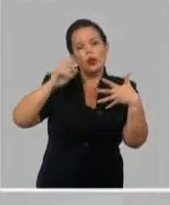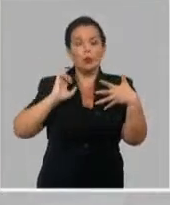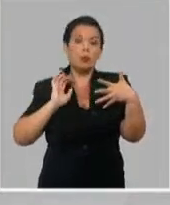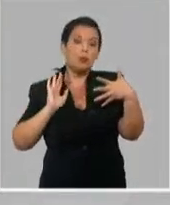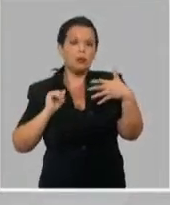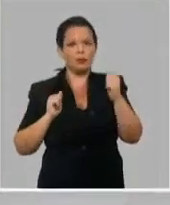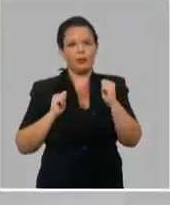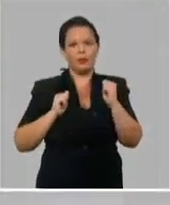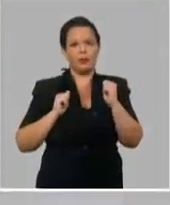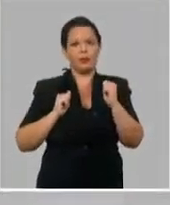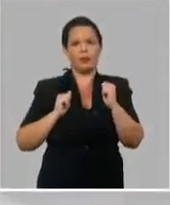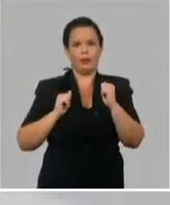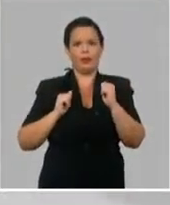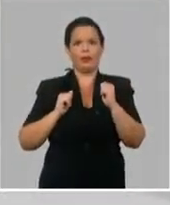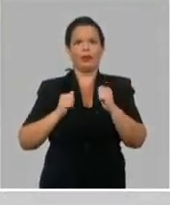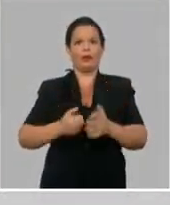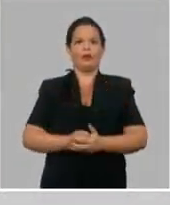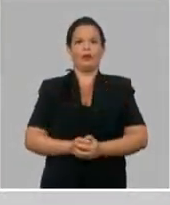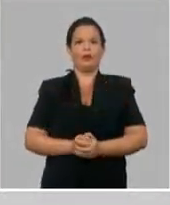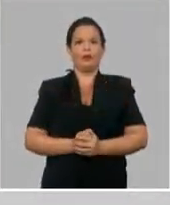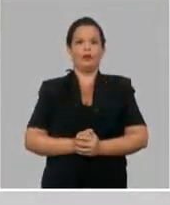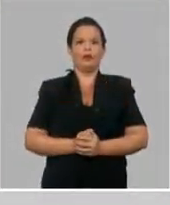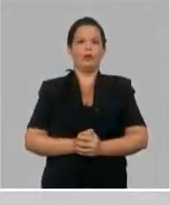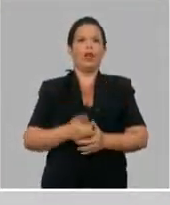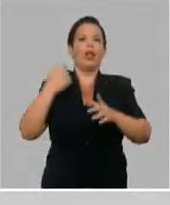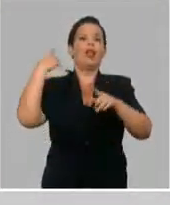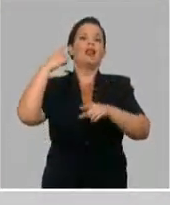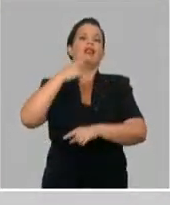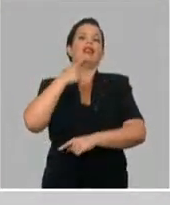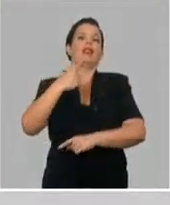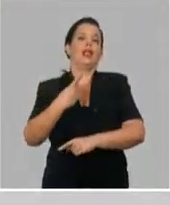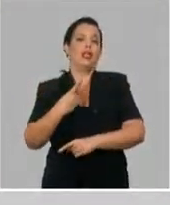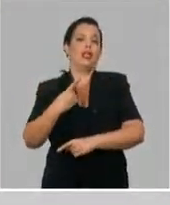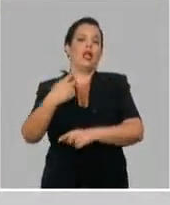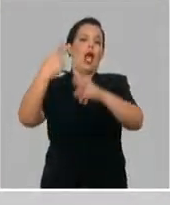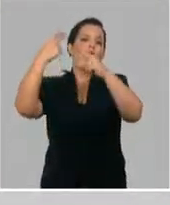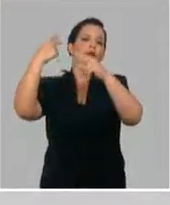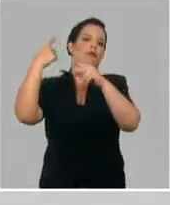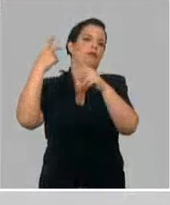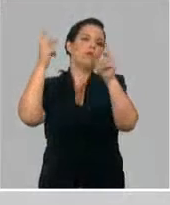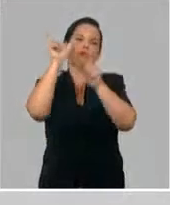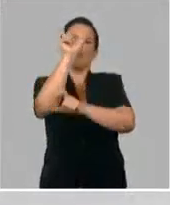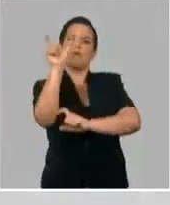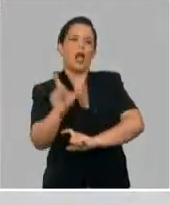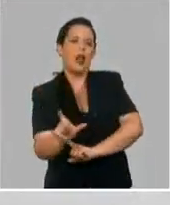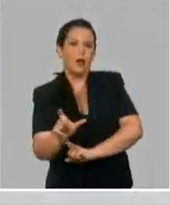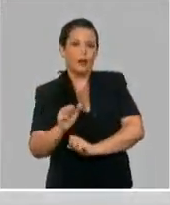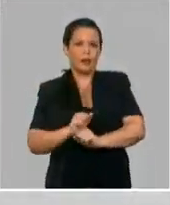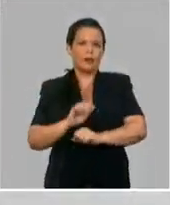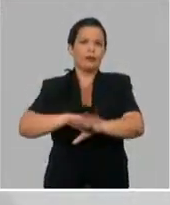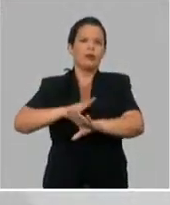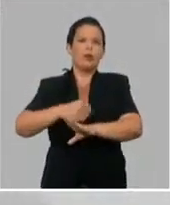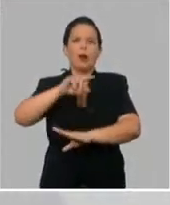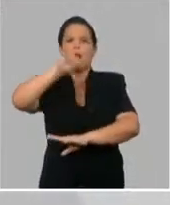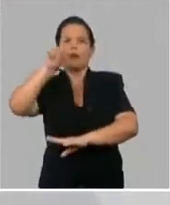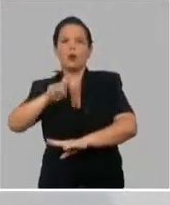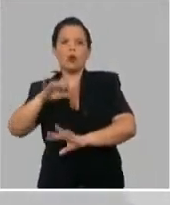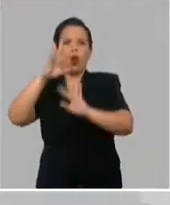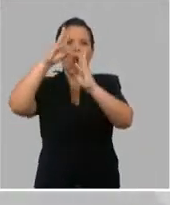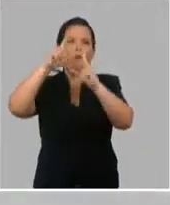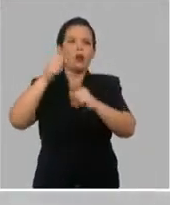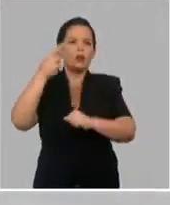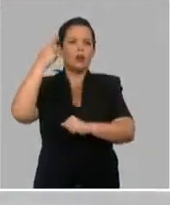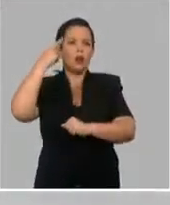Y hacia los extremos, sea, hacia muchas palabras recordadas o pocas palabras recordadas va cayendo. La curva esa se llama la curva normal.